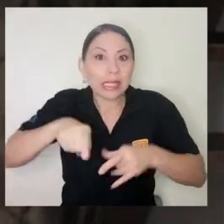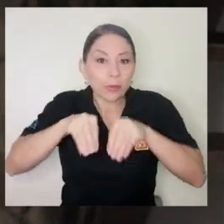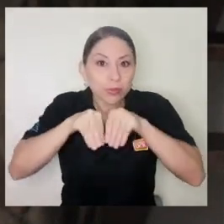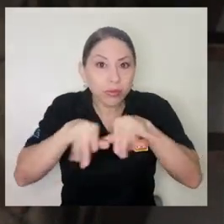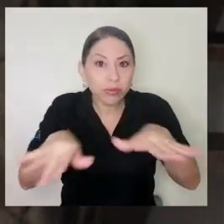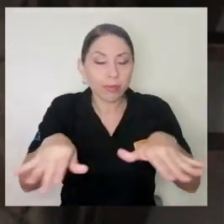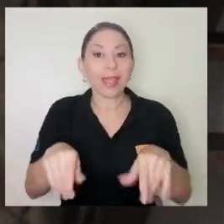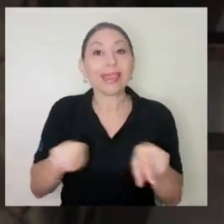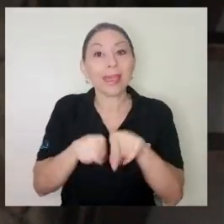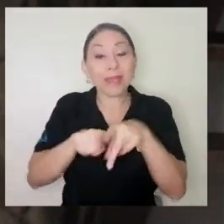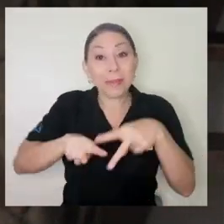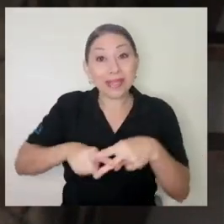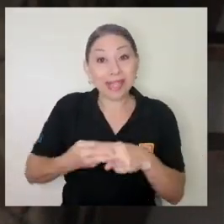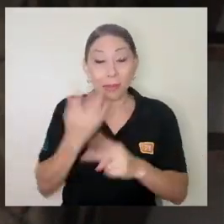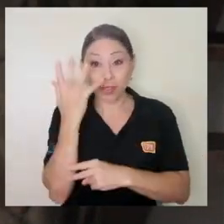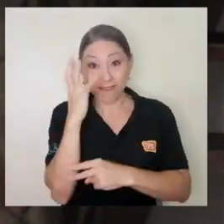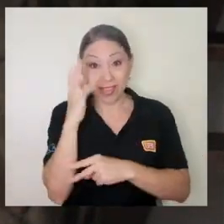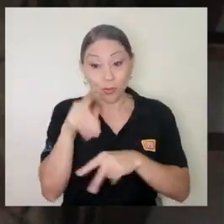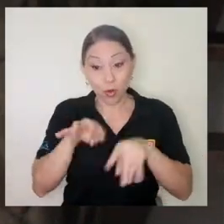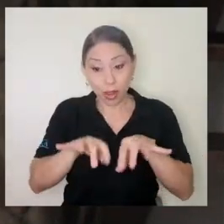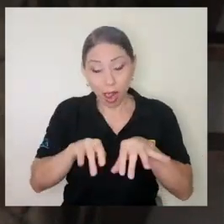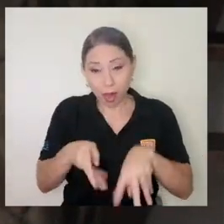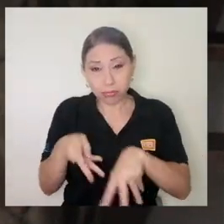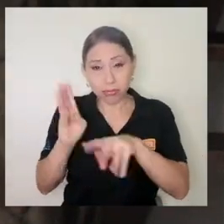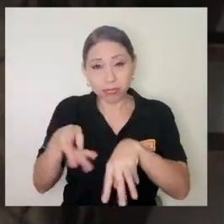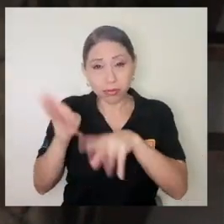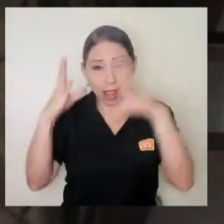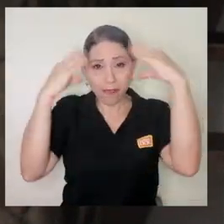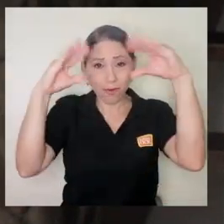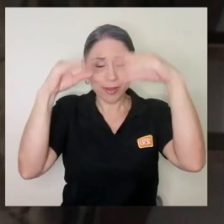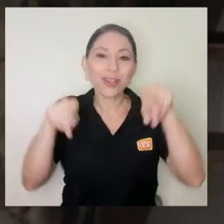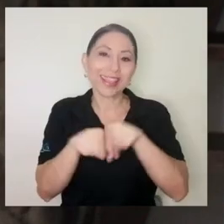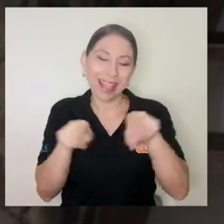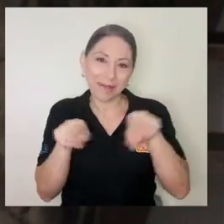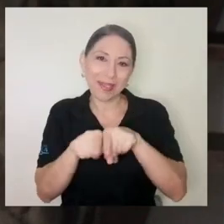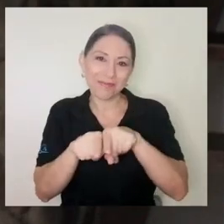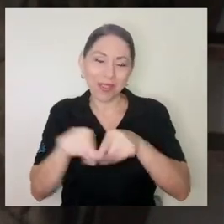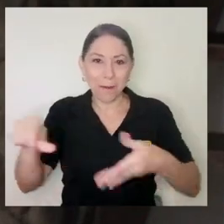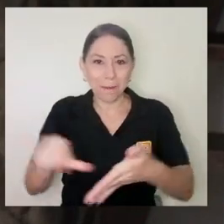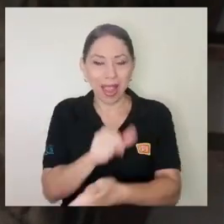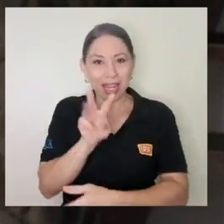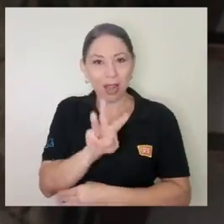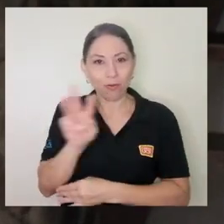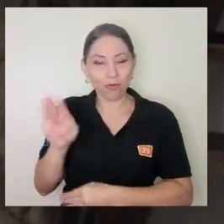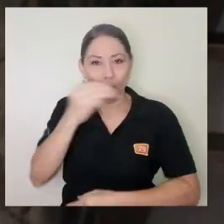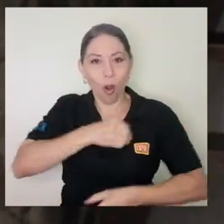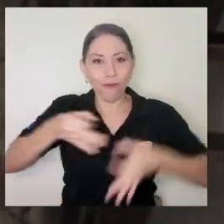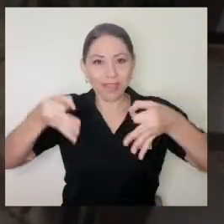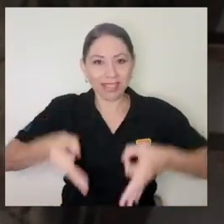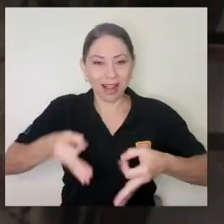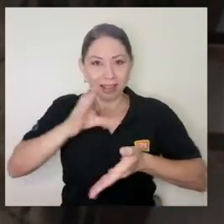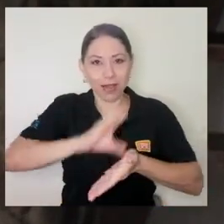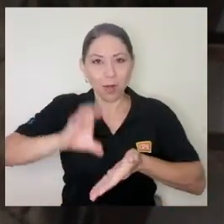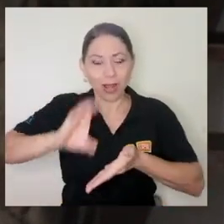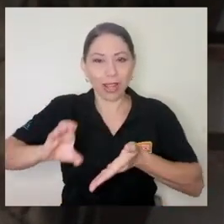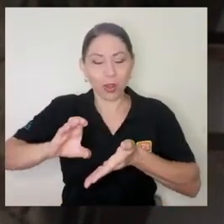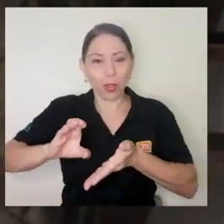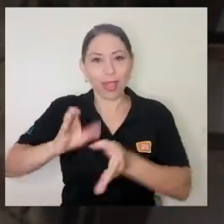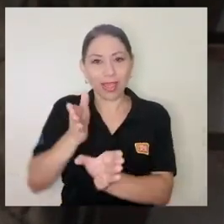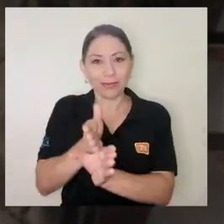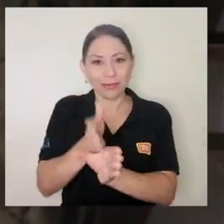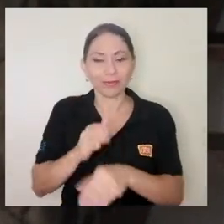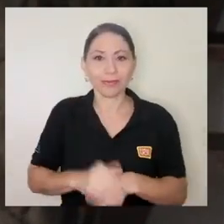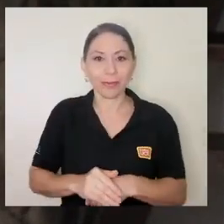también empezamos a postear en nuestra página de facebook y obviamente en nuestra página oficial del colegio empezamos a